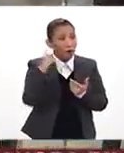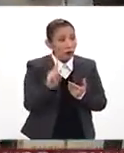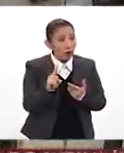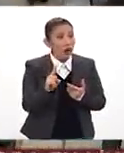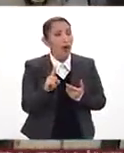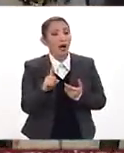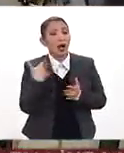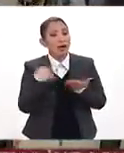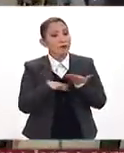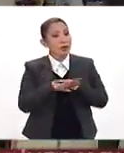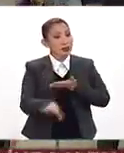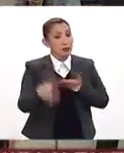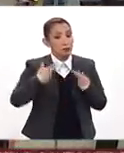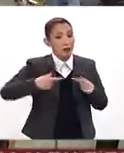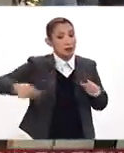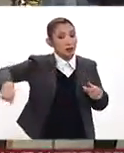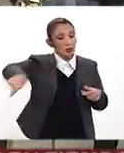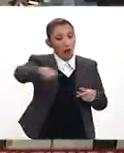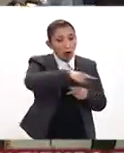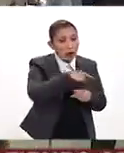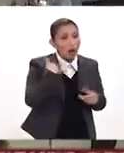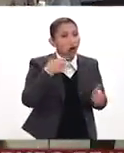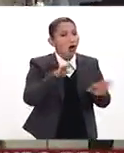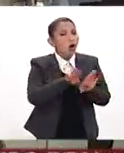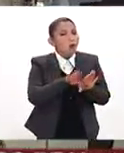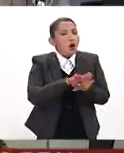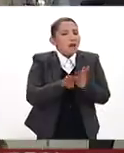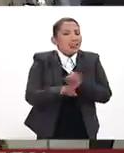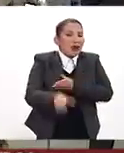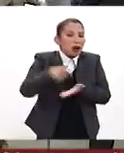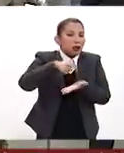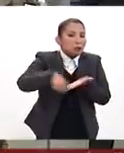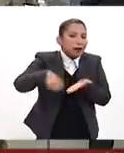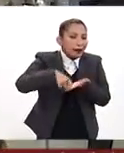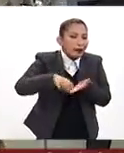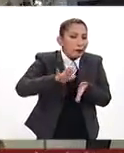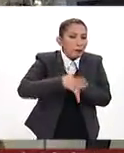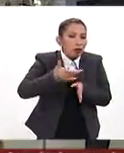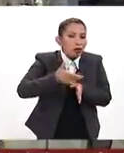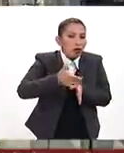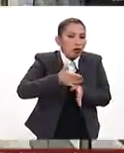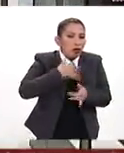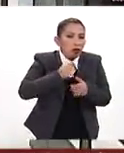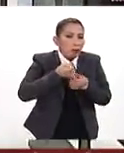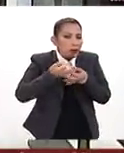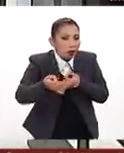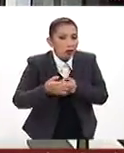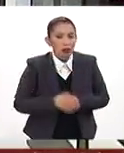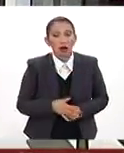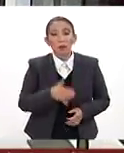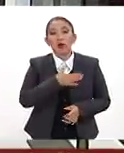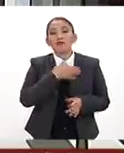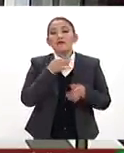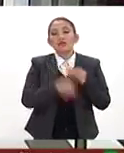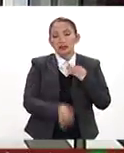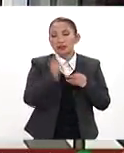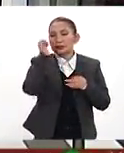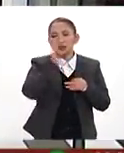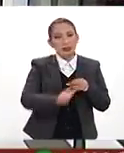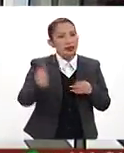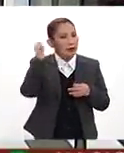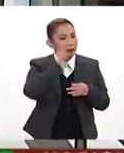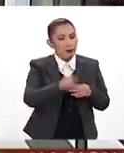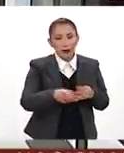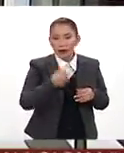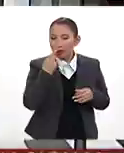prevenir a los clientes de cómo evitar comprar por emoción? Mira, no solo en el buen fin, sino siempre nosotros